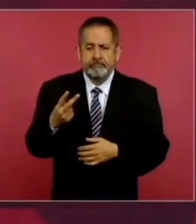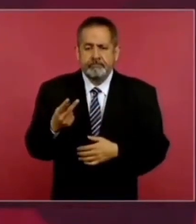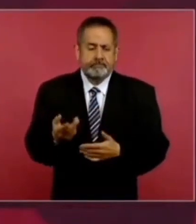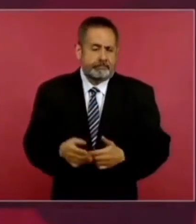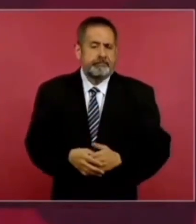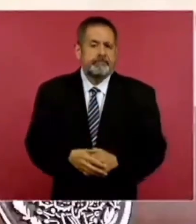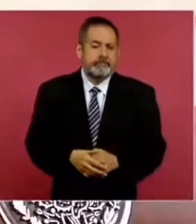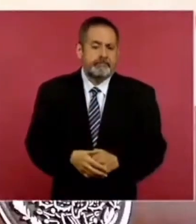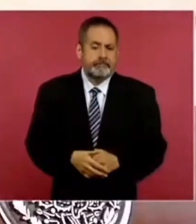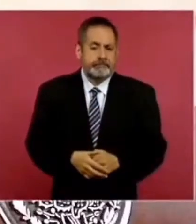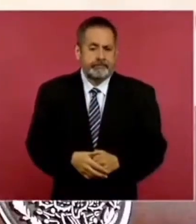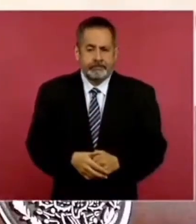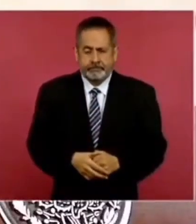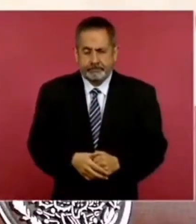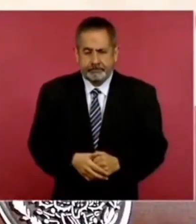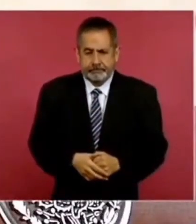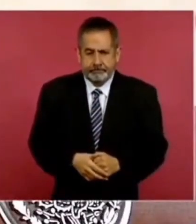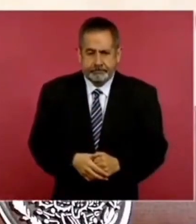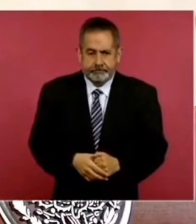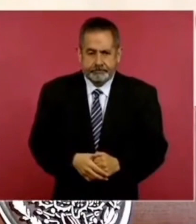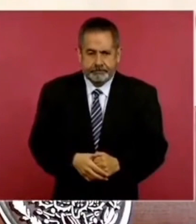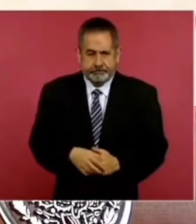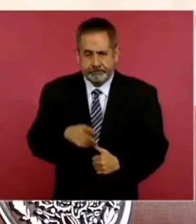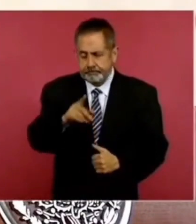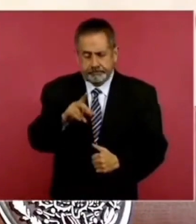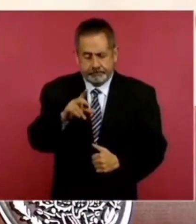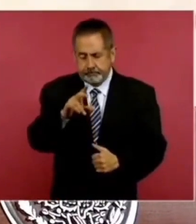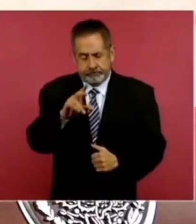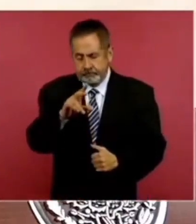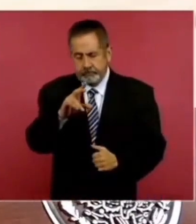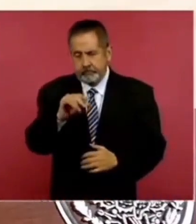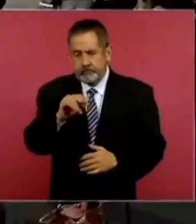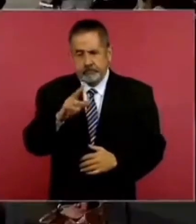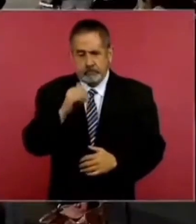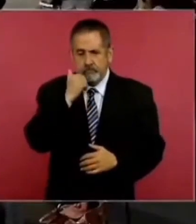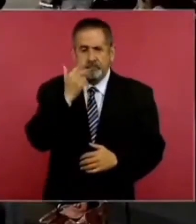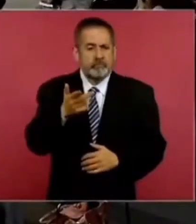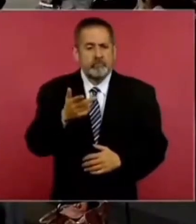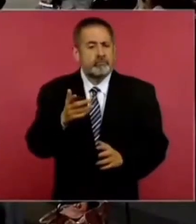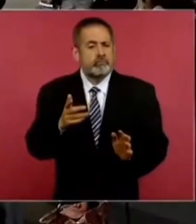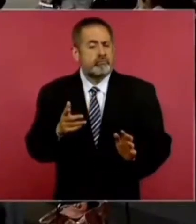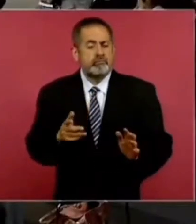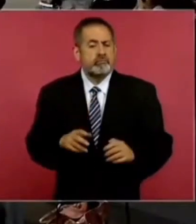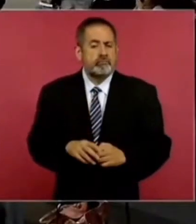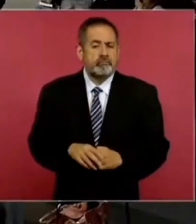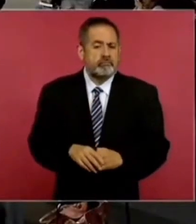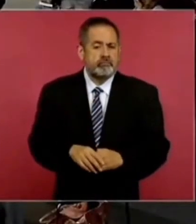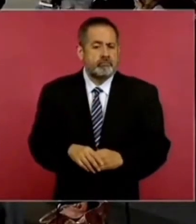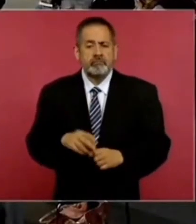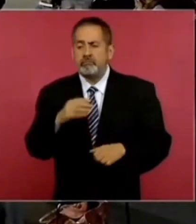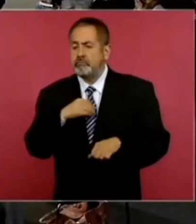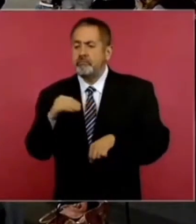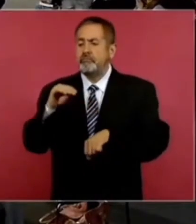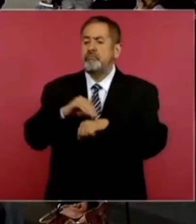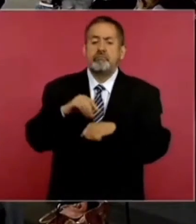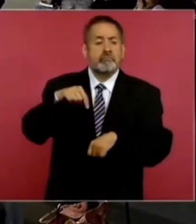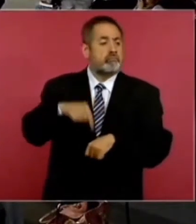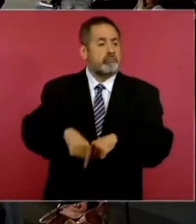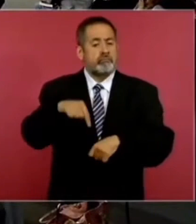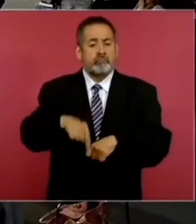porque no queremos que se establezcan